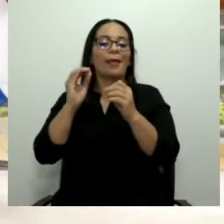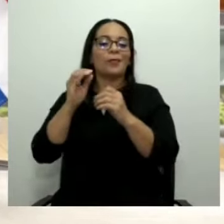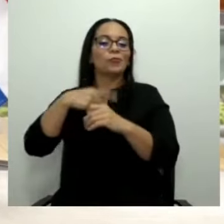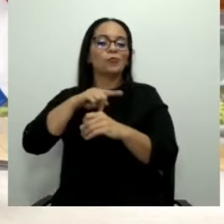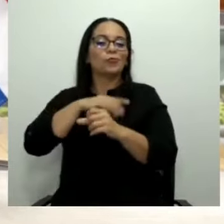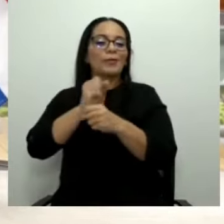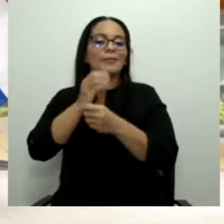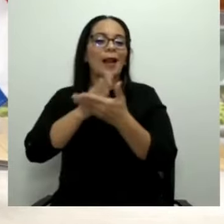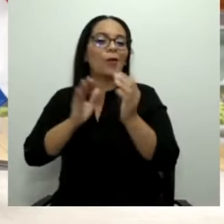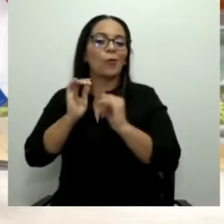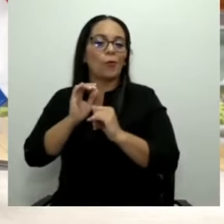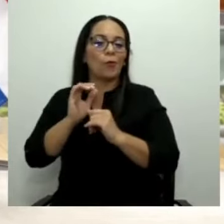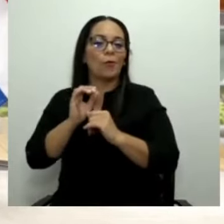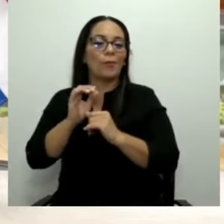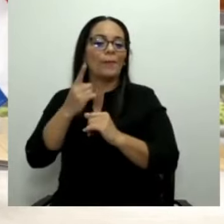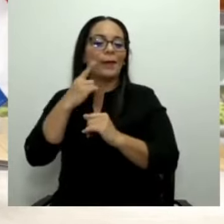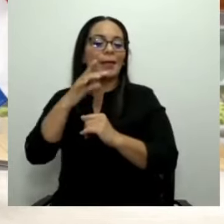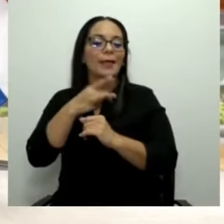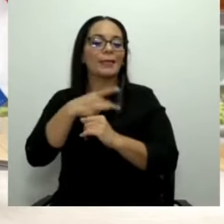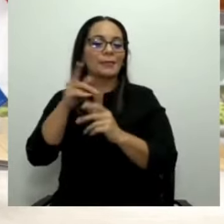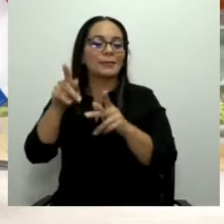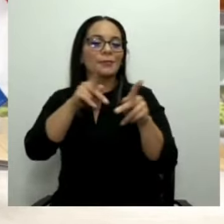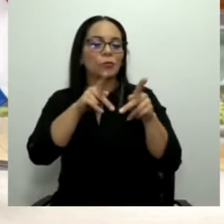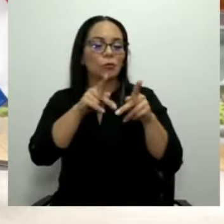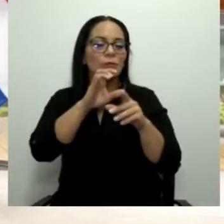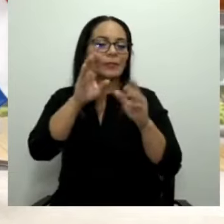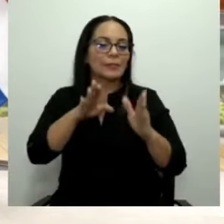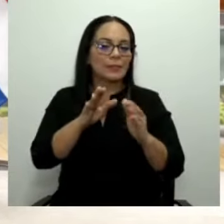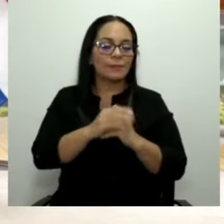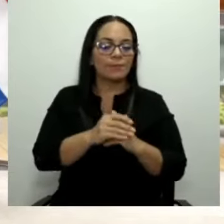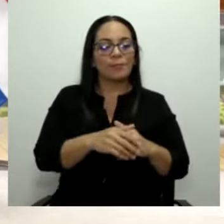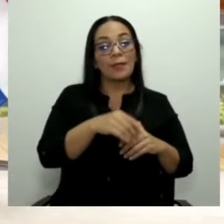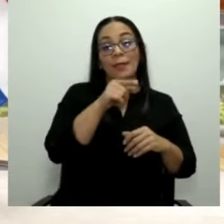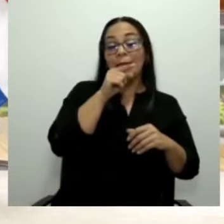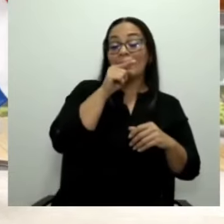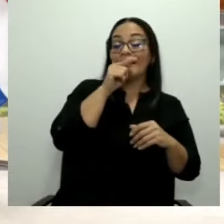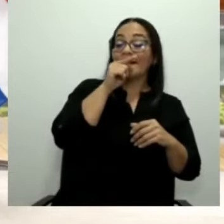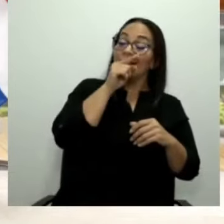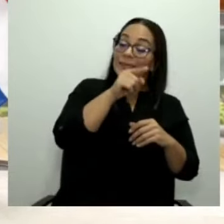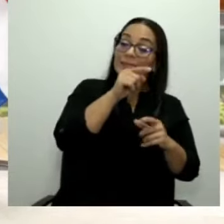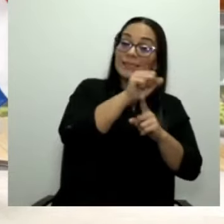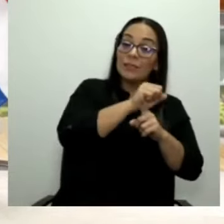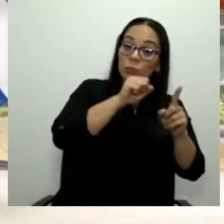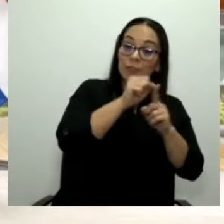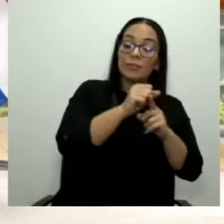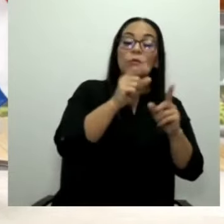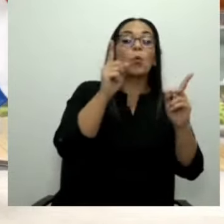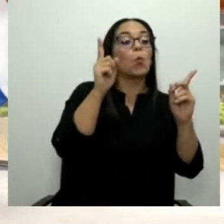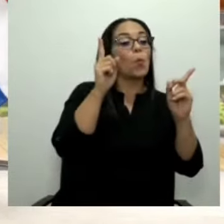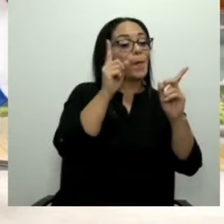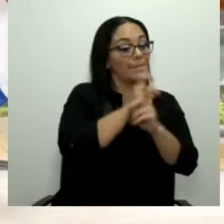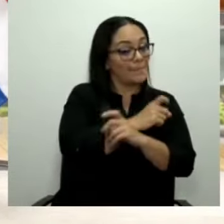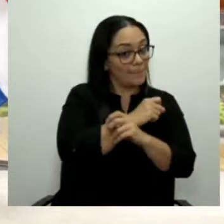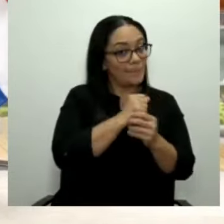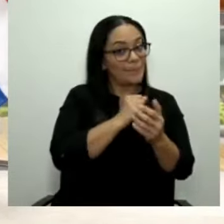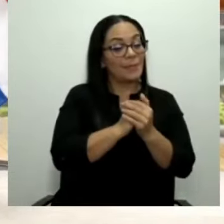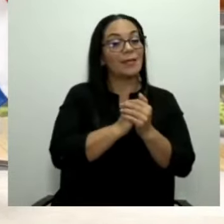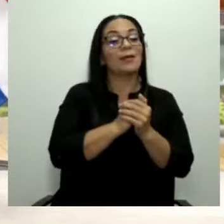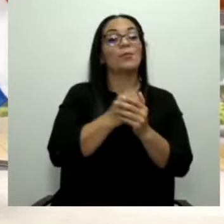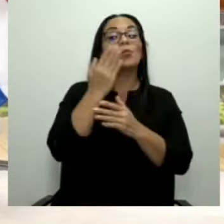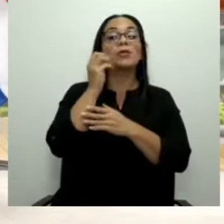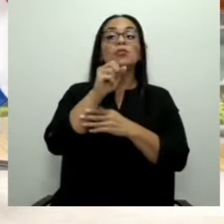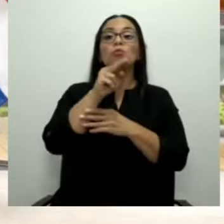Pregunto yo. Es una situación muy compleja, presidente, porque lo que sí es cierto es que la SUTEL dura